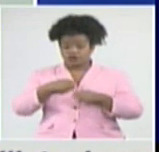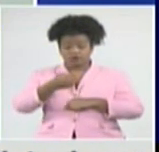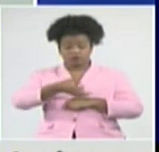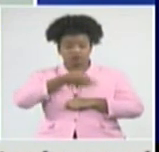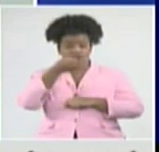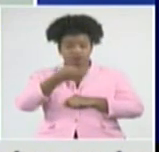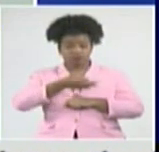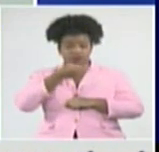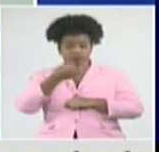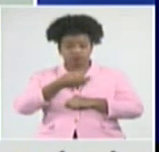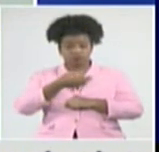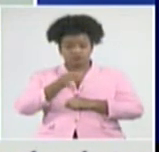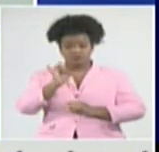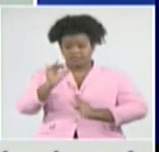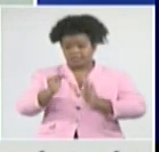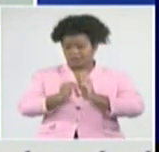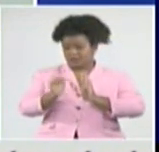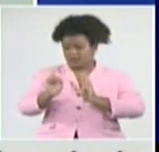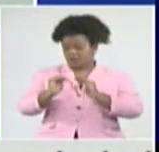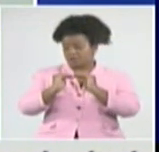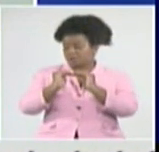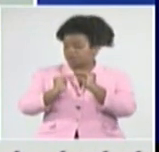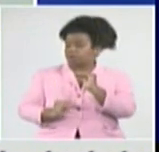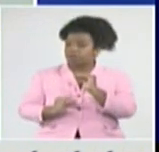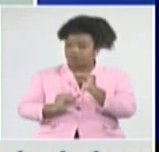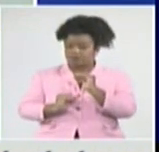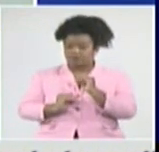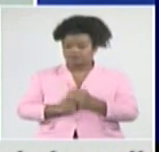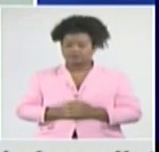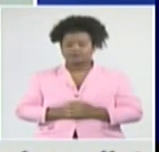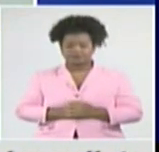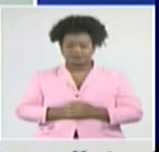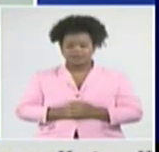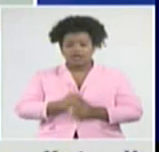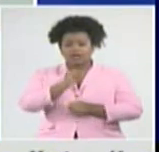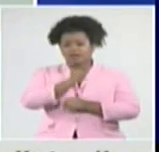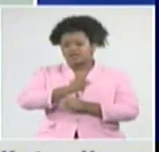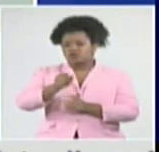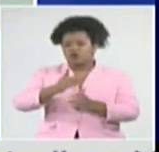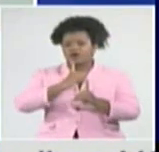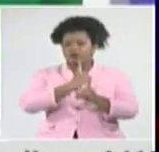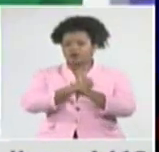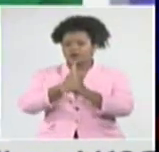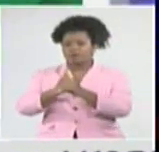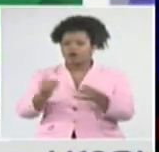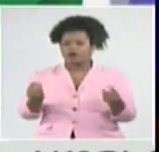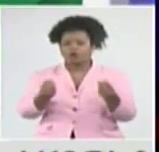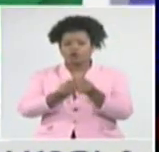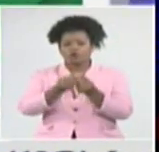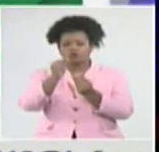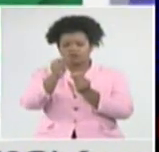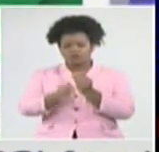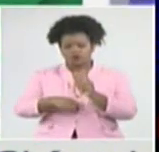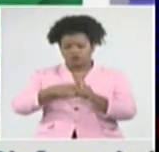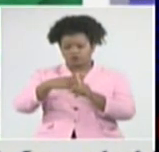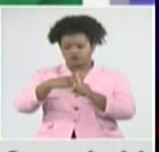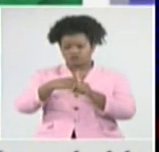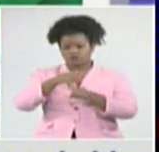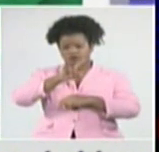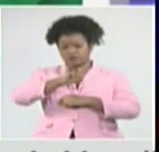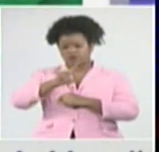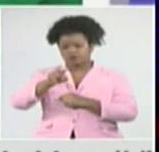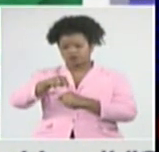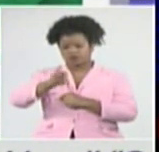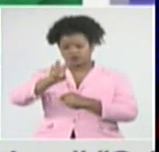debajo de 7.000. Contacto de casos confirmados, el 99,3%, en el acumulado,